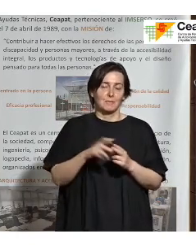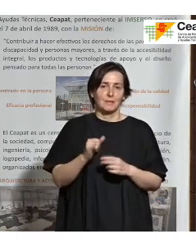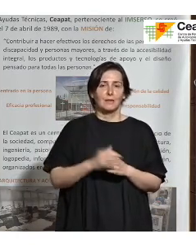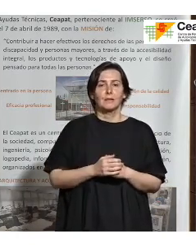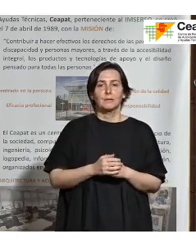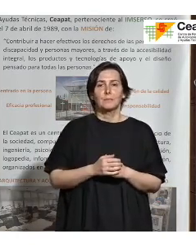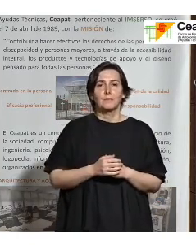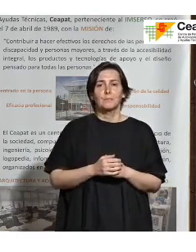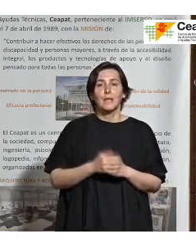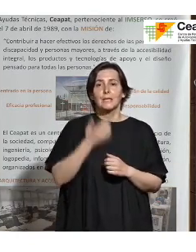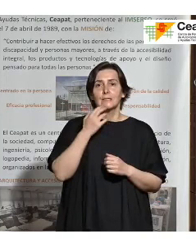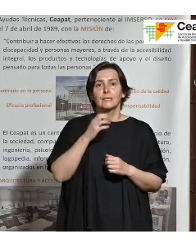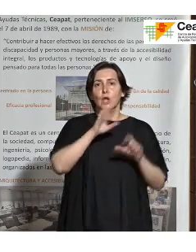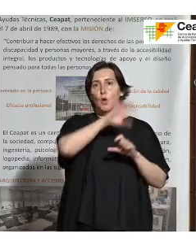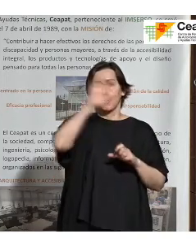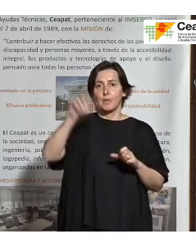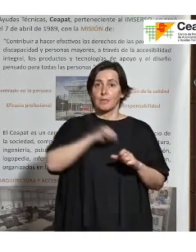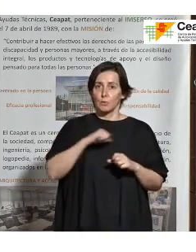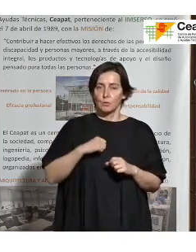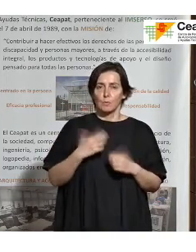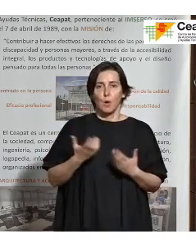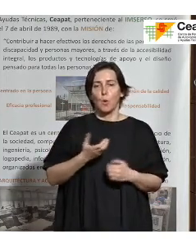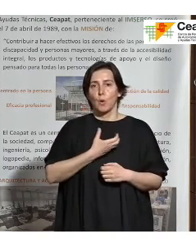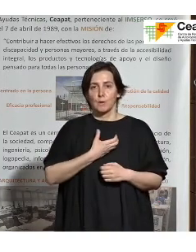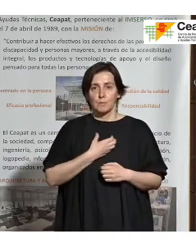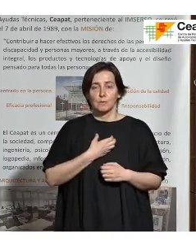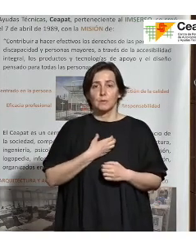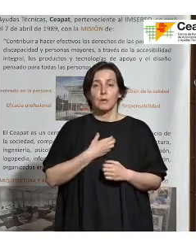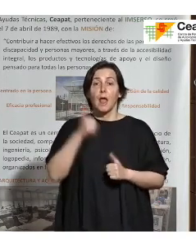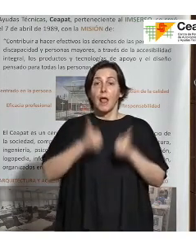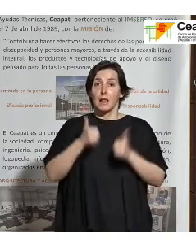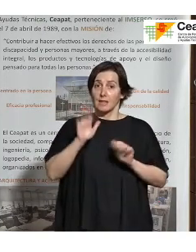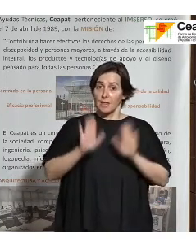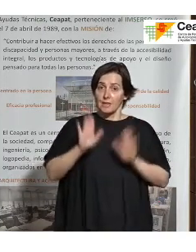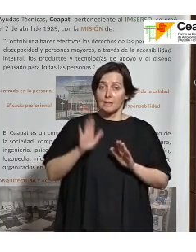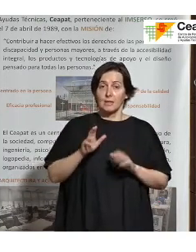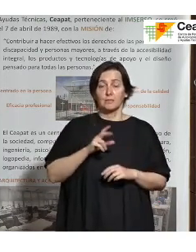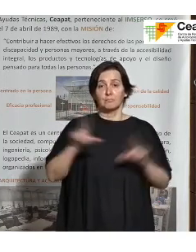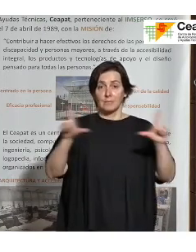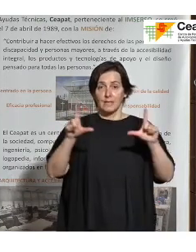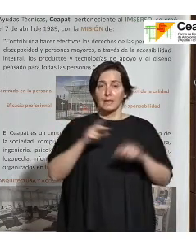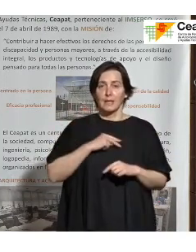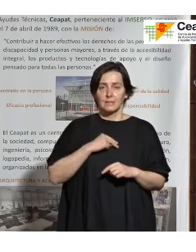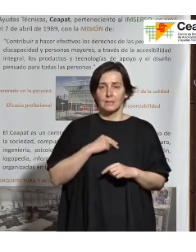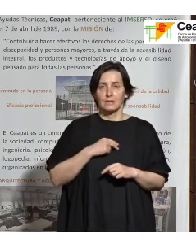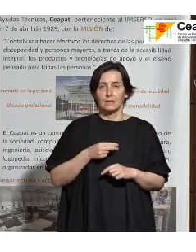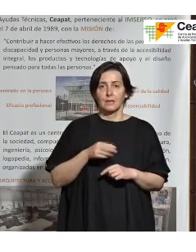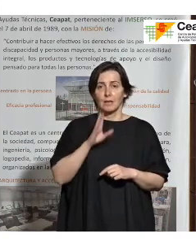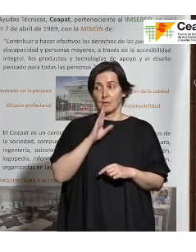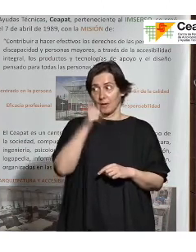cuando una comunidad autónoma o un ayuntamiento licite la teleasistencia, como decía antes o comentaba Ricardo,